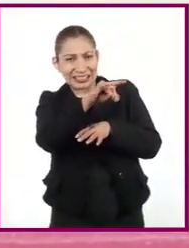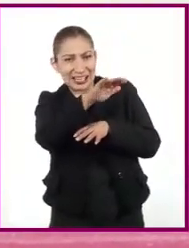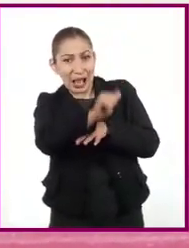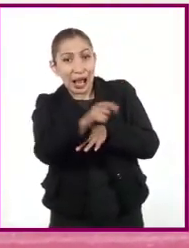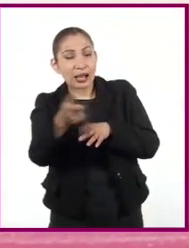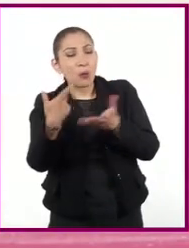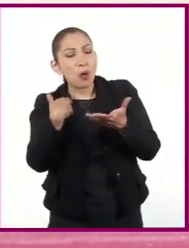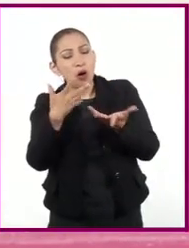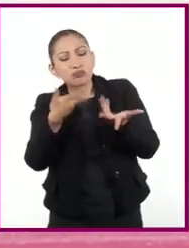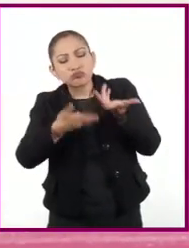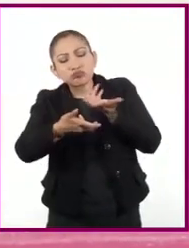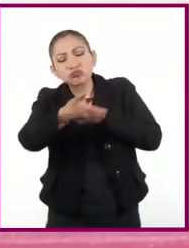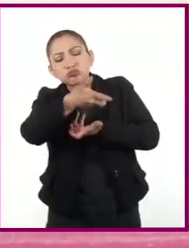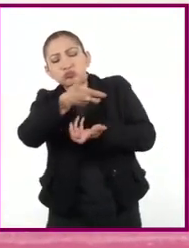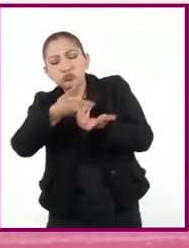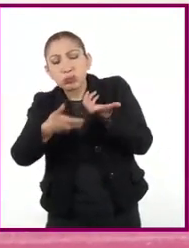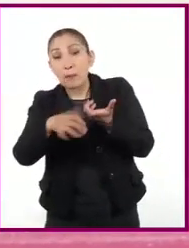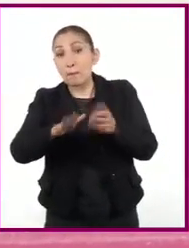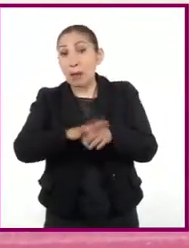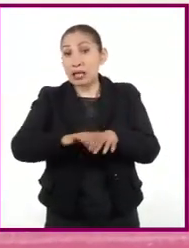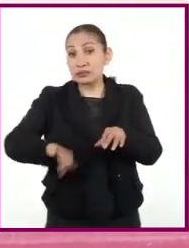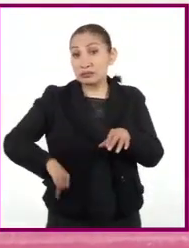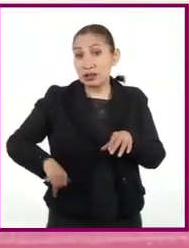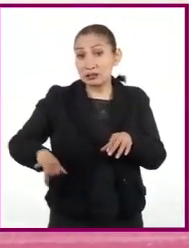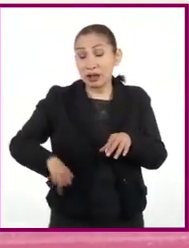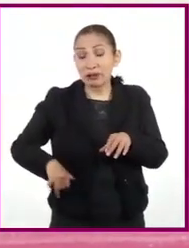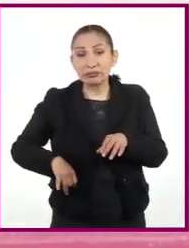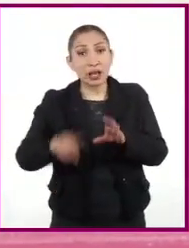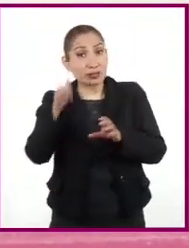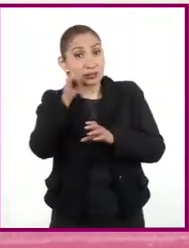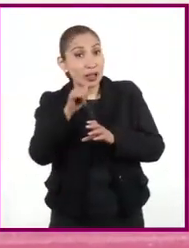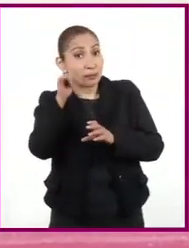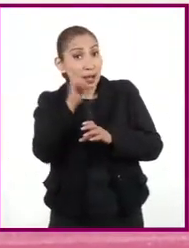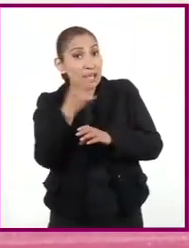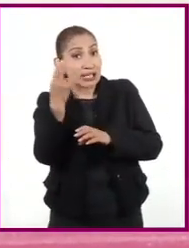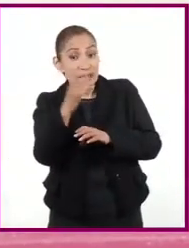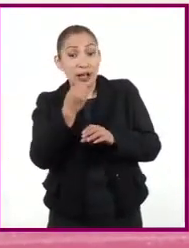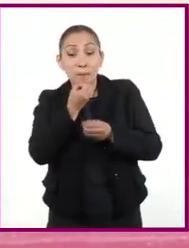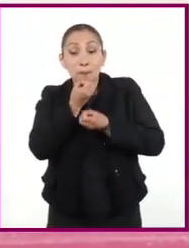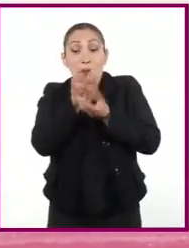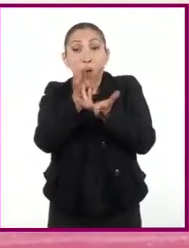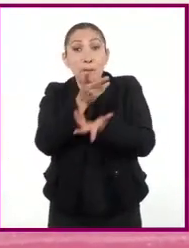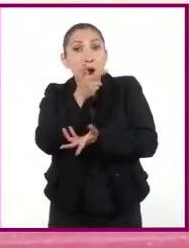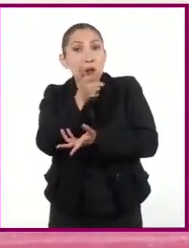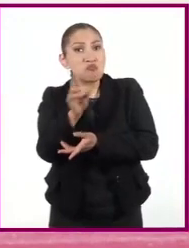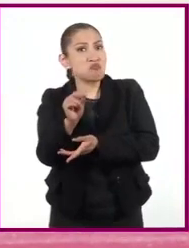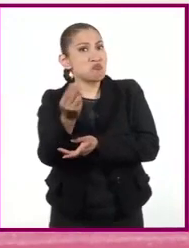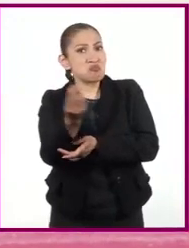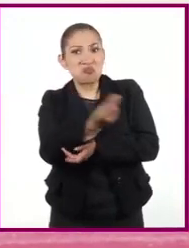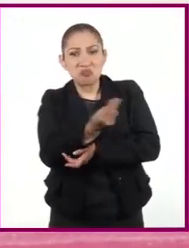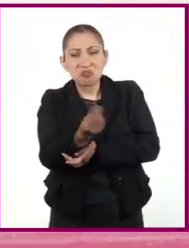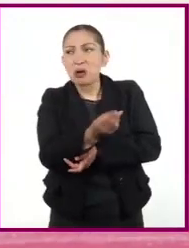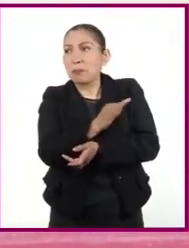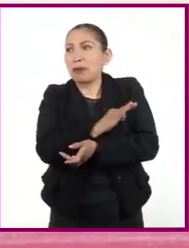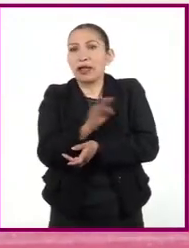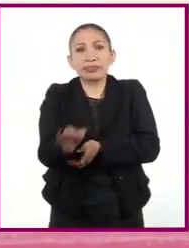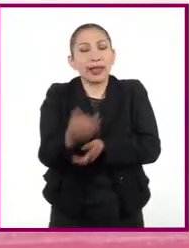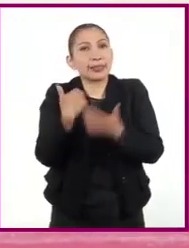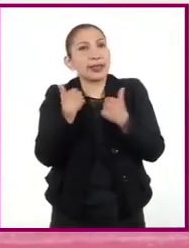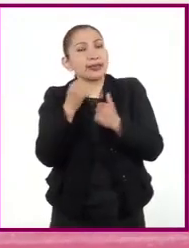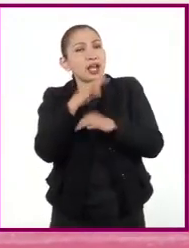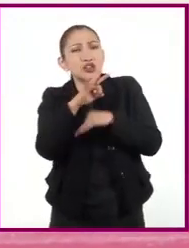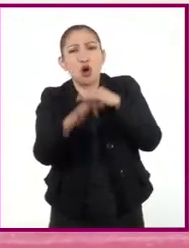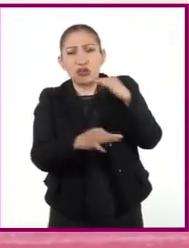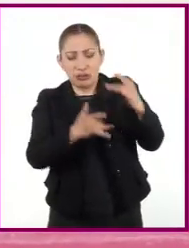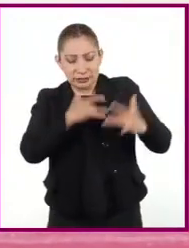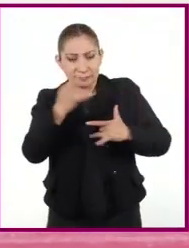platicar con ella. Y lo más interesante es que no siempre necesita comunicarse con palabras, pues se puede entender con